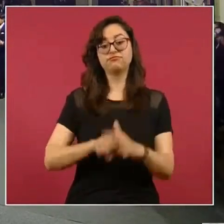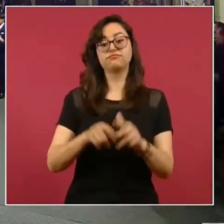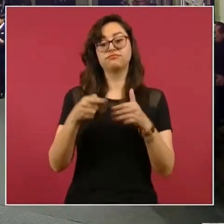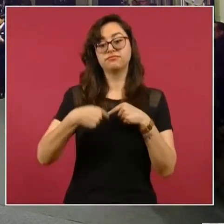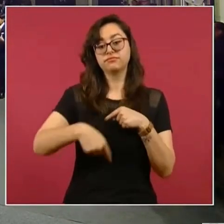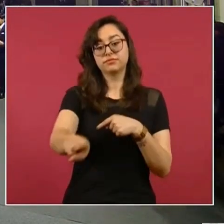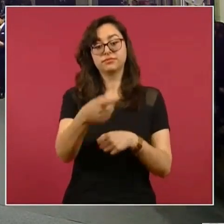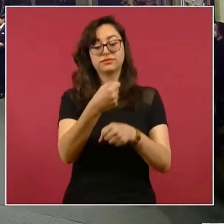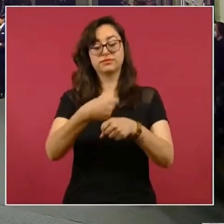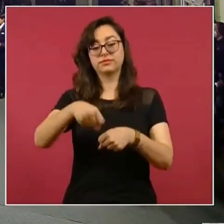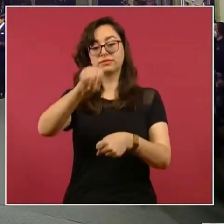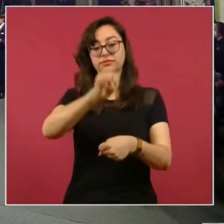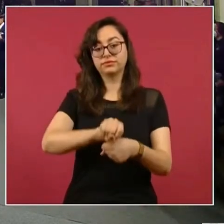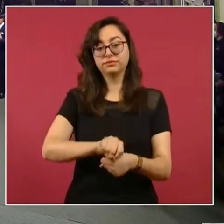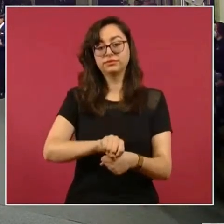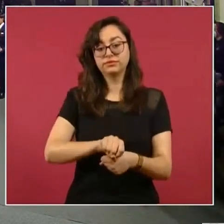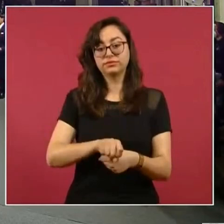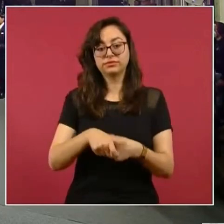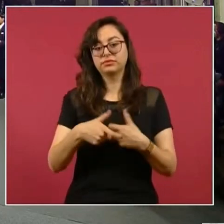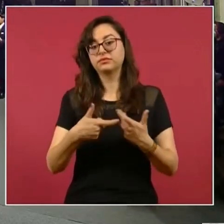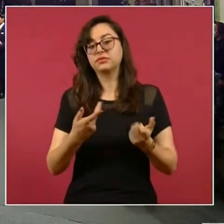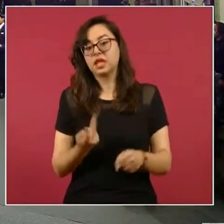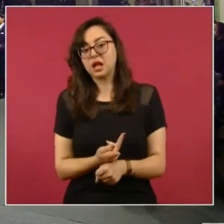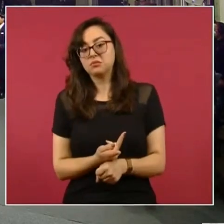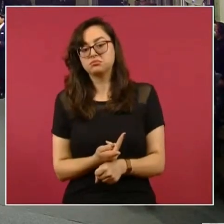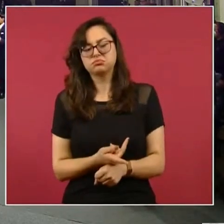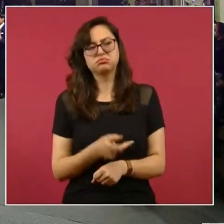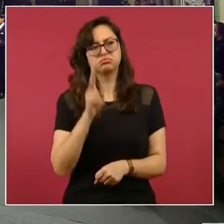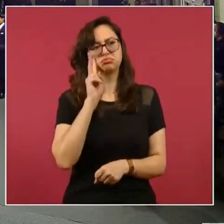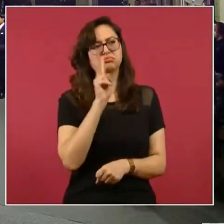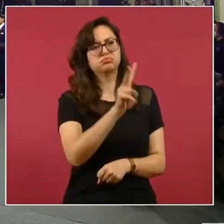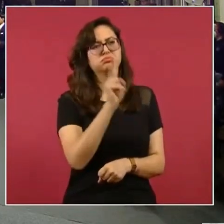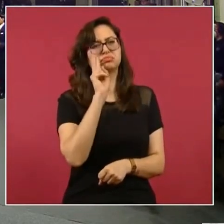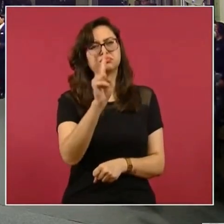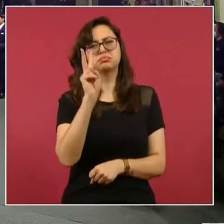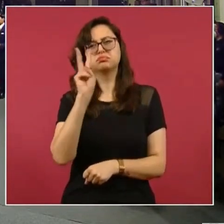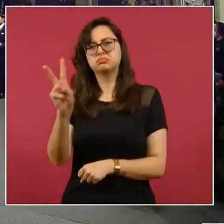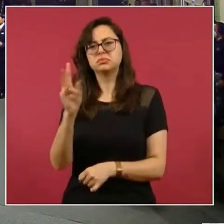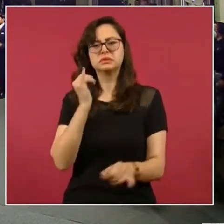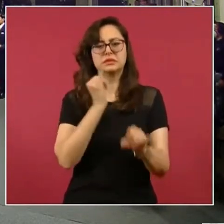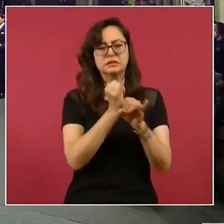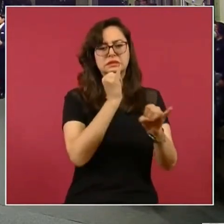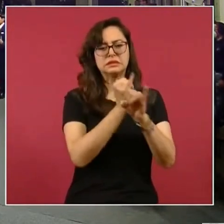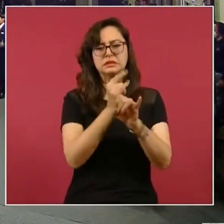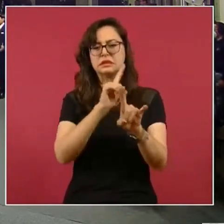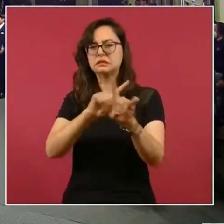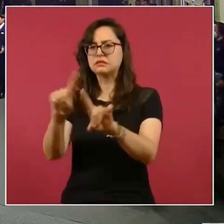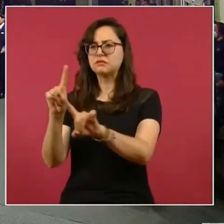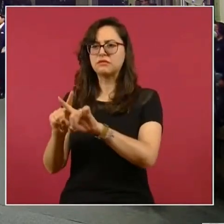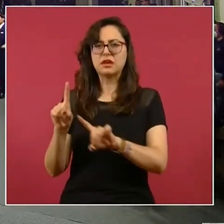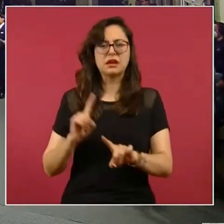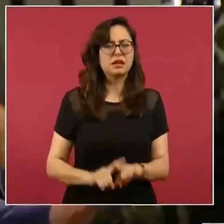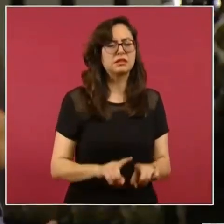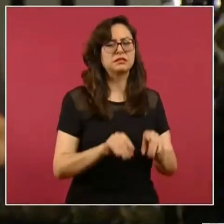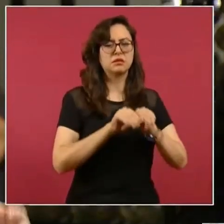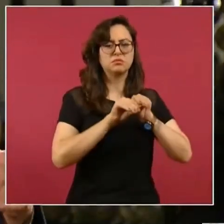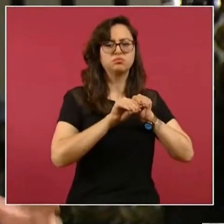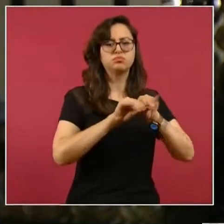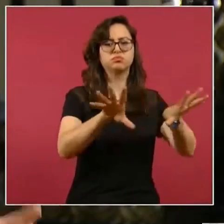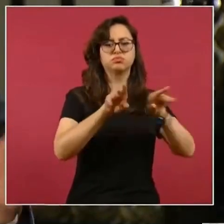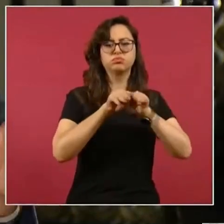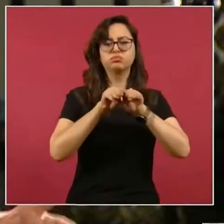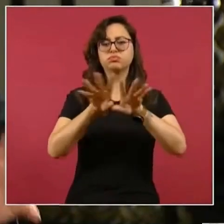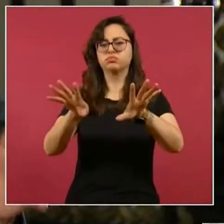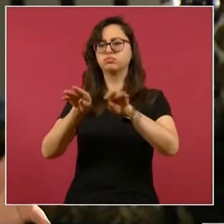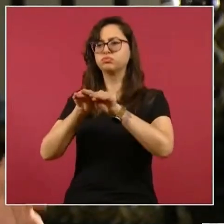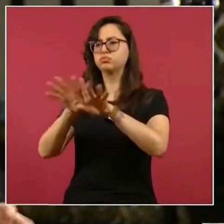diversas expresiones en redes sociales de funcionarios públicos sobre invitar a